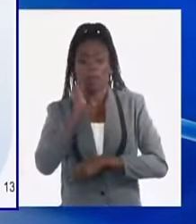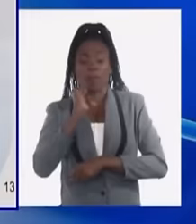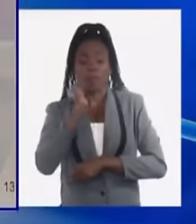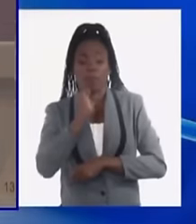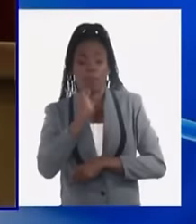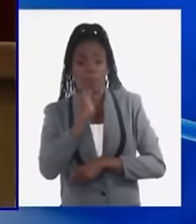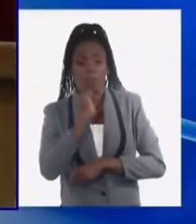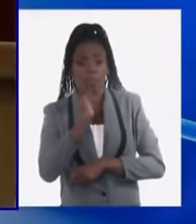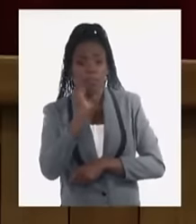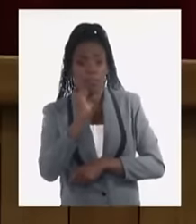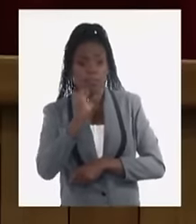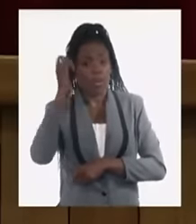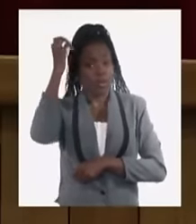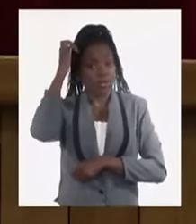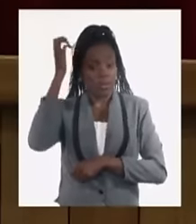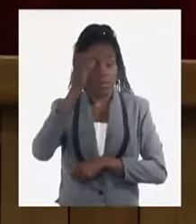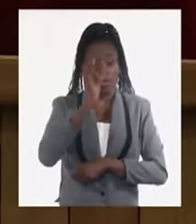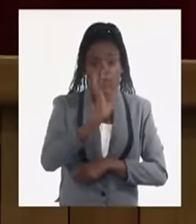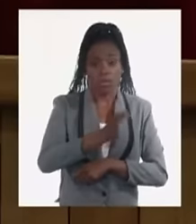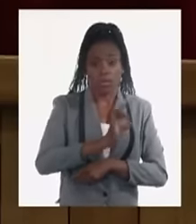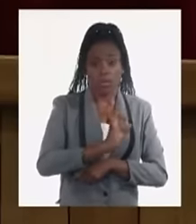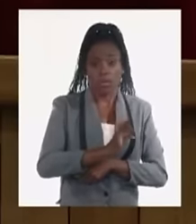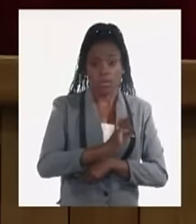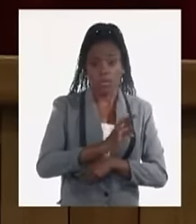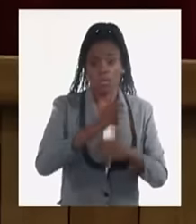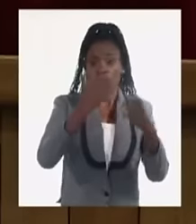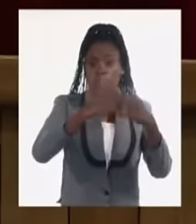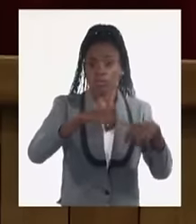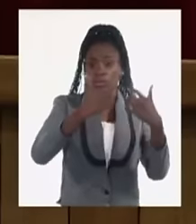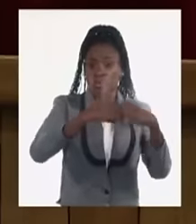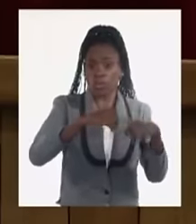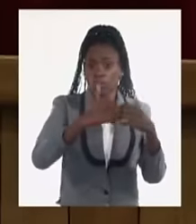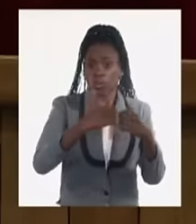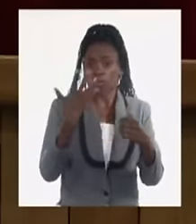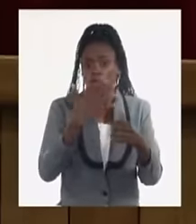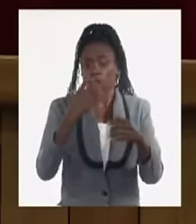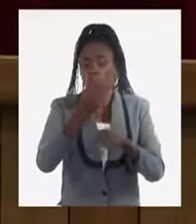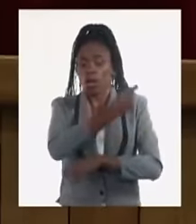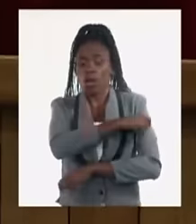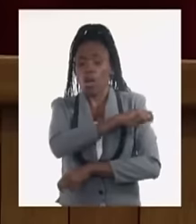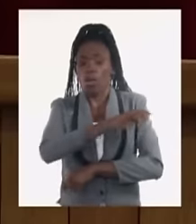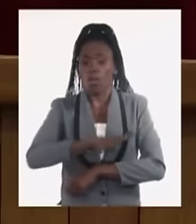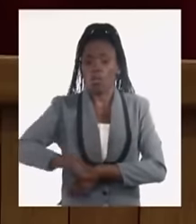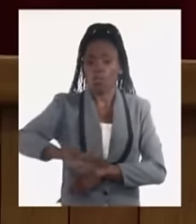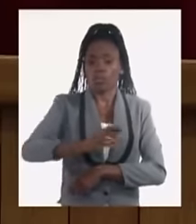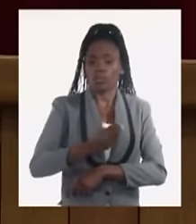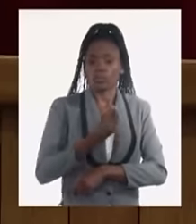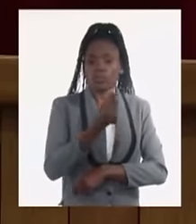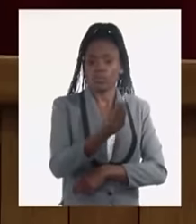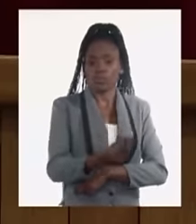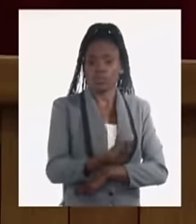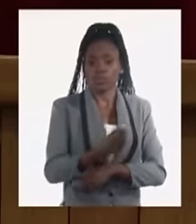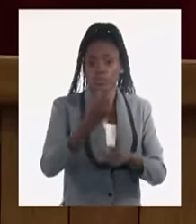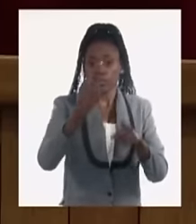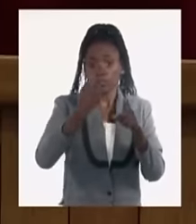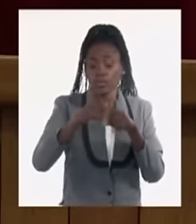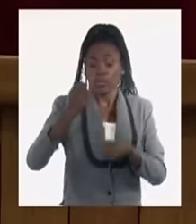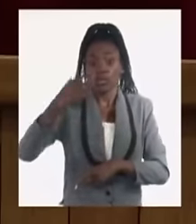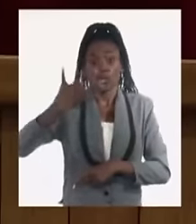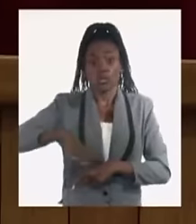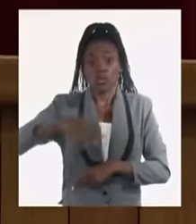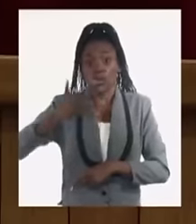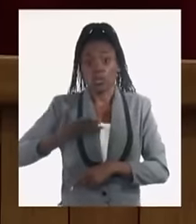estatales concretos de producciones que van destinadas a la población. Por otra parte, el alza de los precios